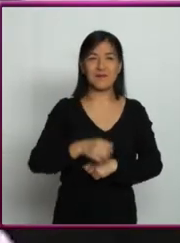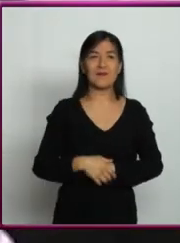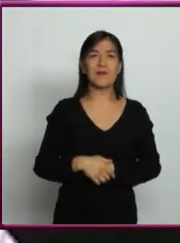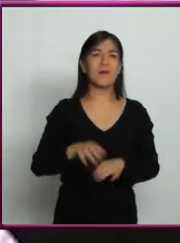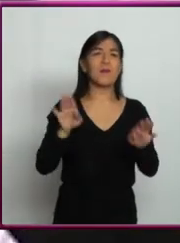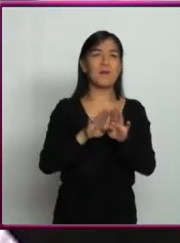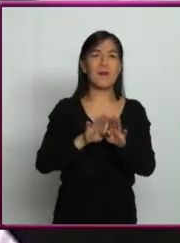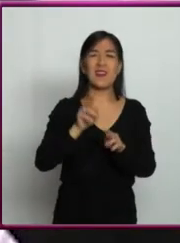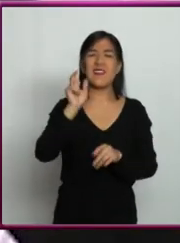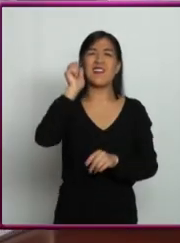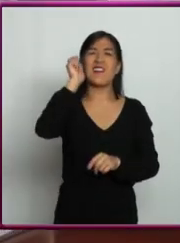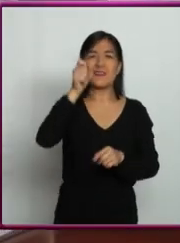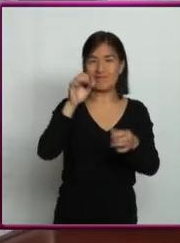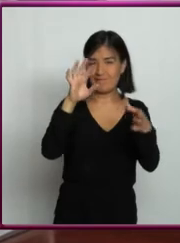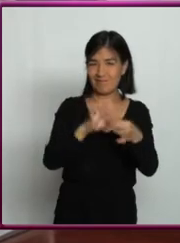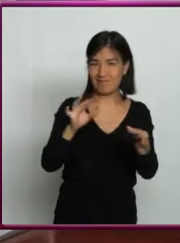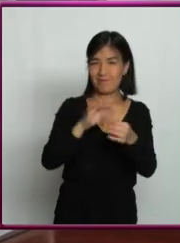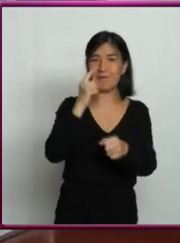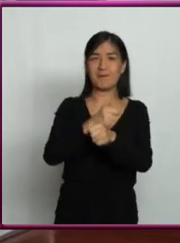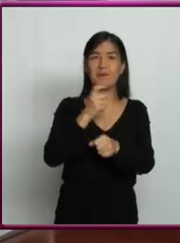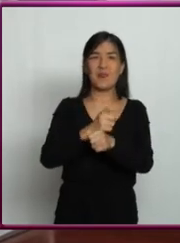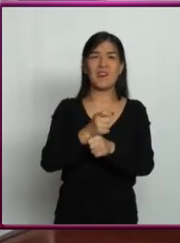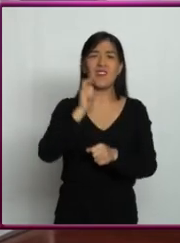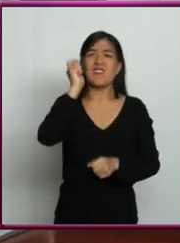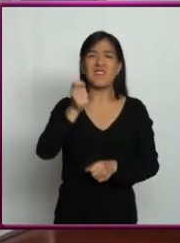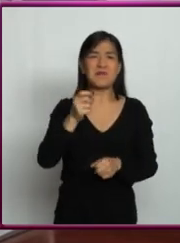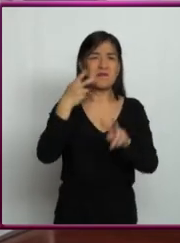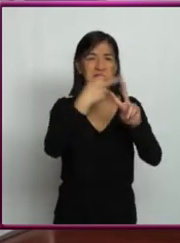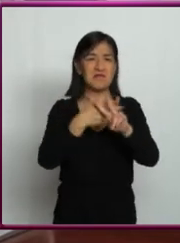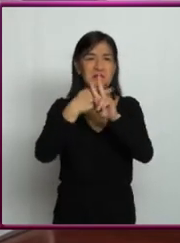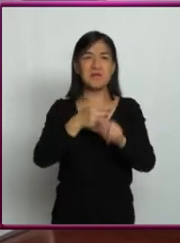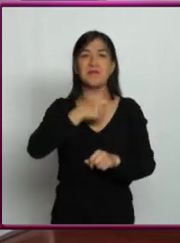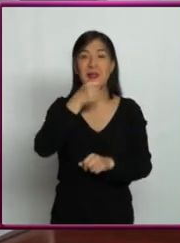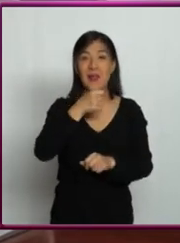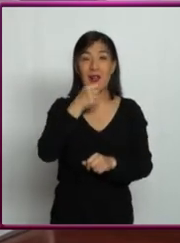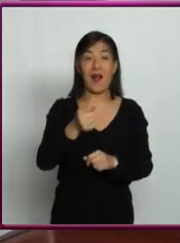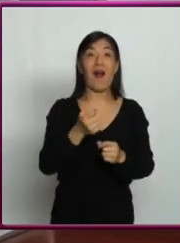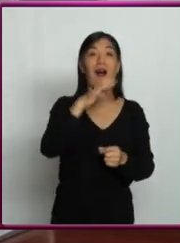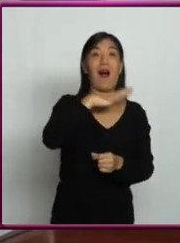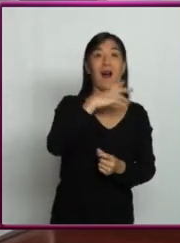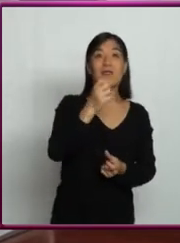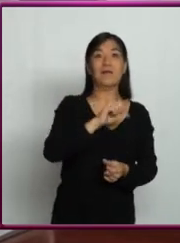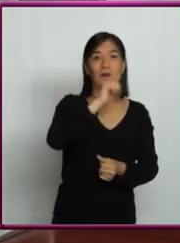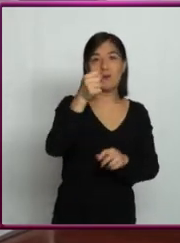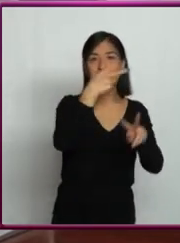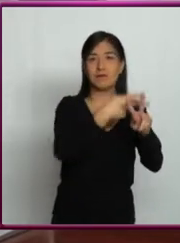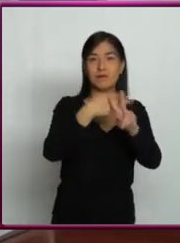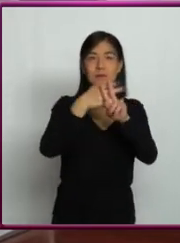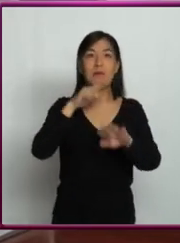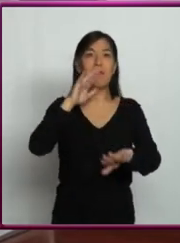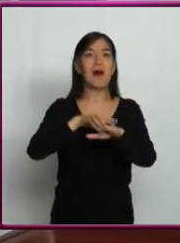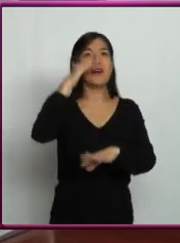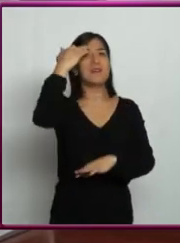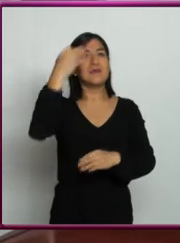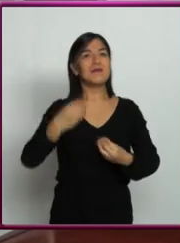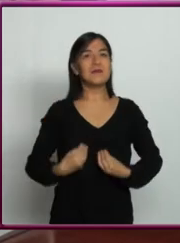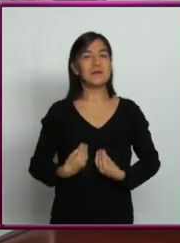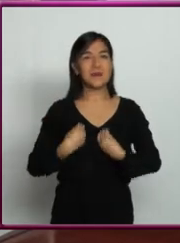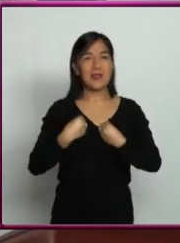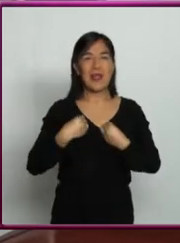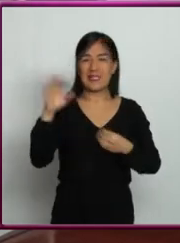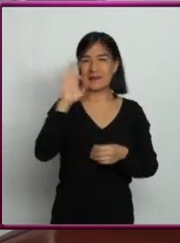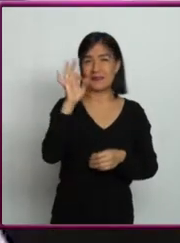que ver qué es una estrella vieja, porque fíjense que hay estrellas que van a vivir más que lo que ha vivido el universo. Las estrellas